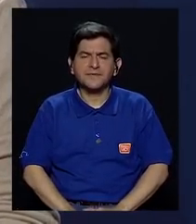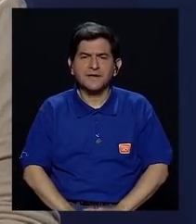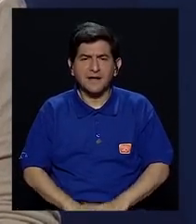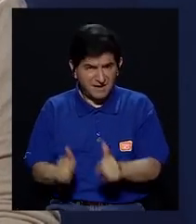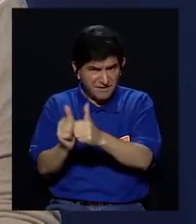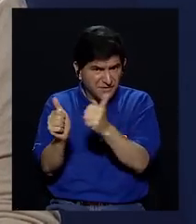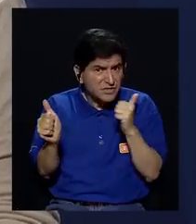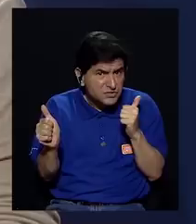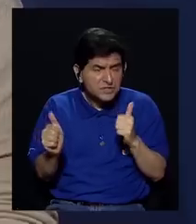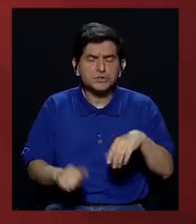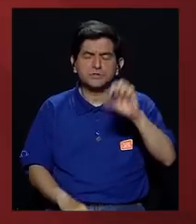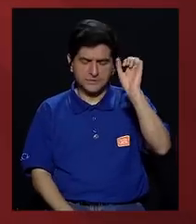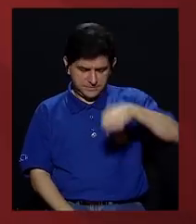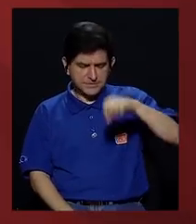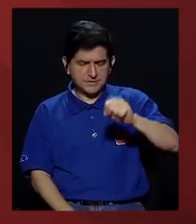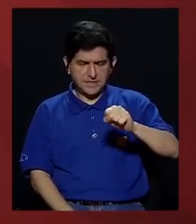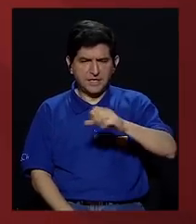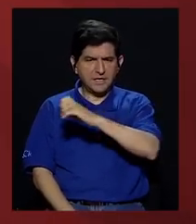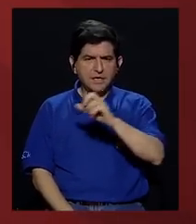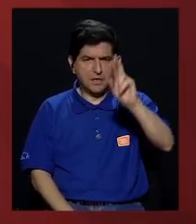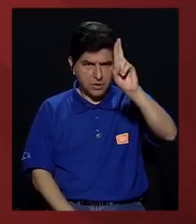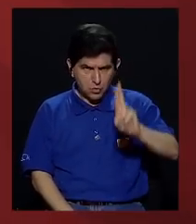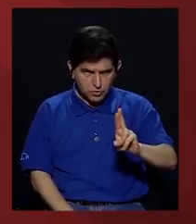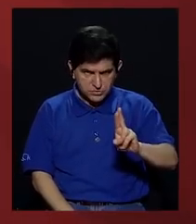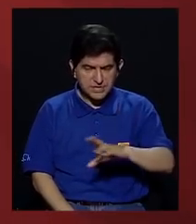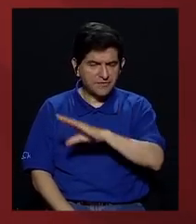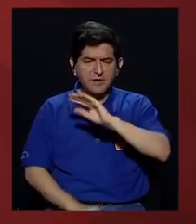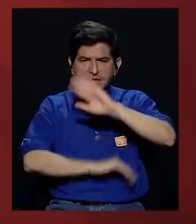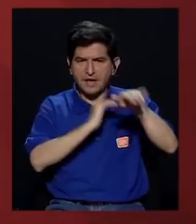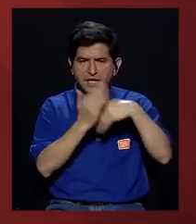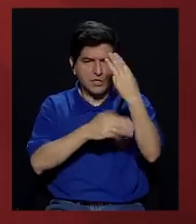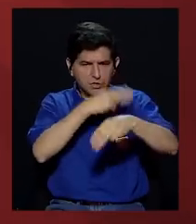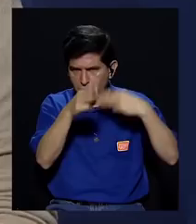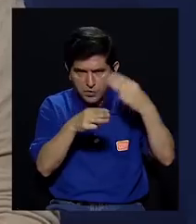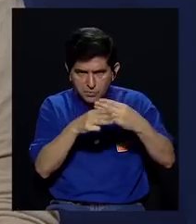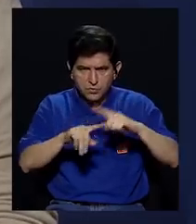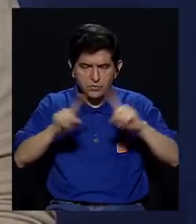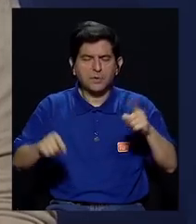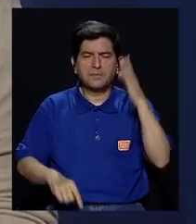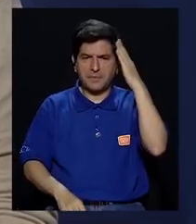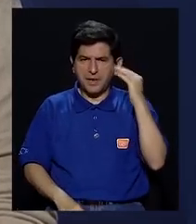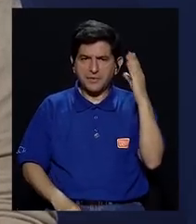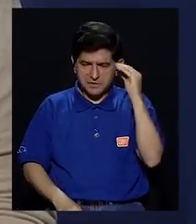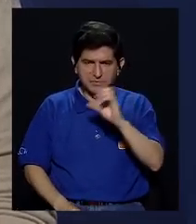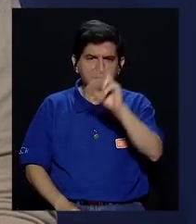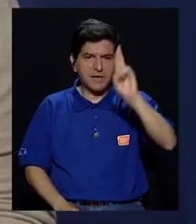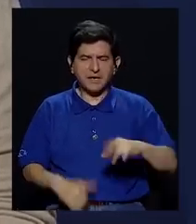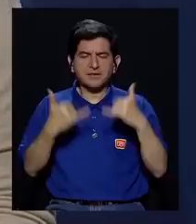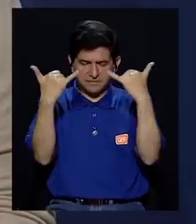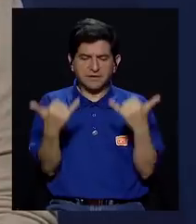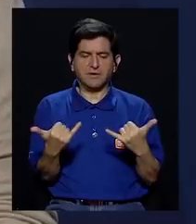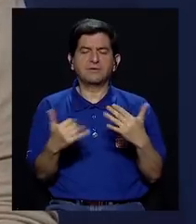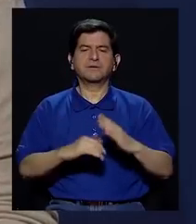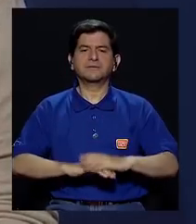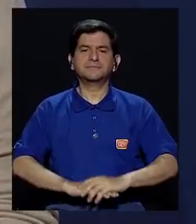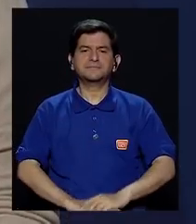¿Estamos echando por atrás? Sí, claro. No solo Costa Rica. Es una tendencia global. Pero lo estamos viviendo en Costa Rica.